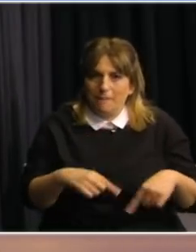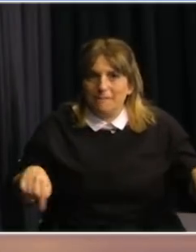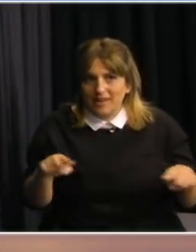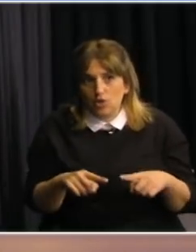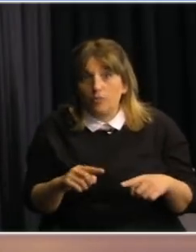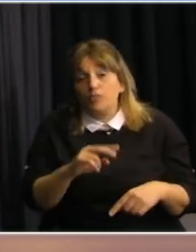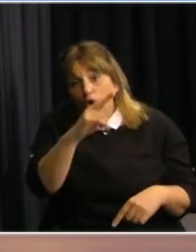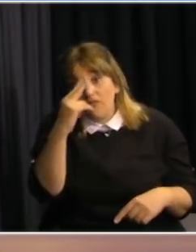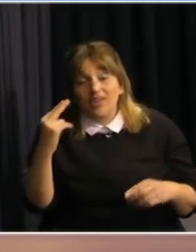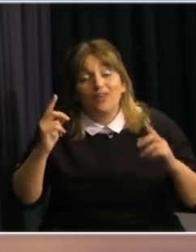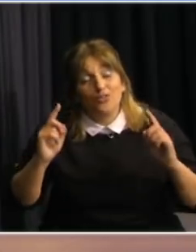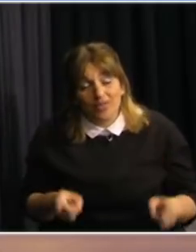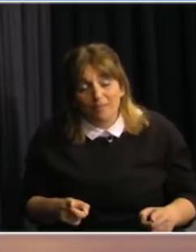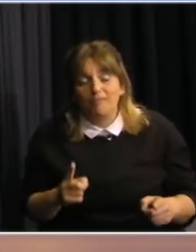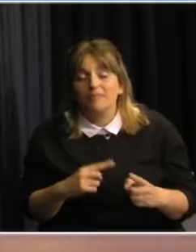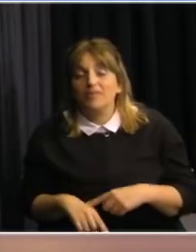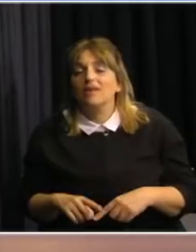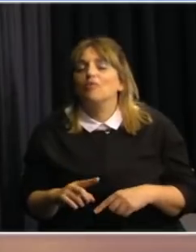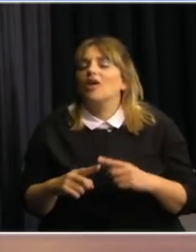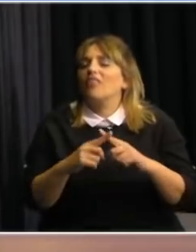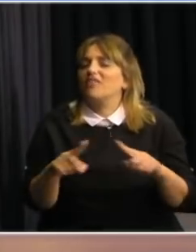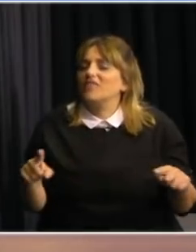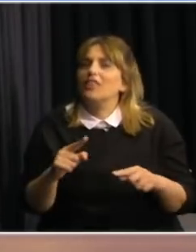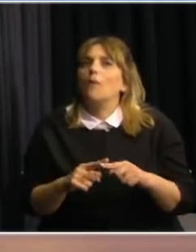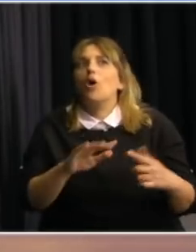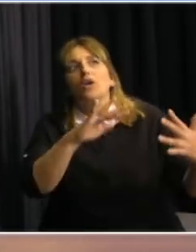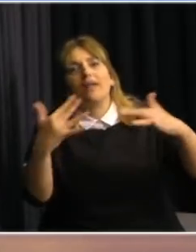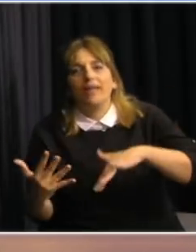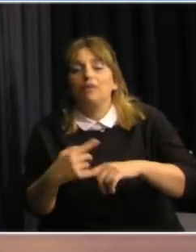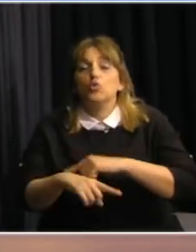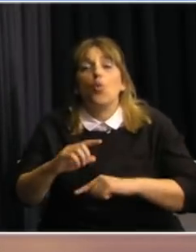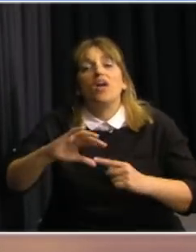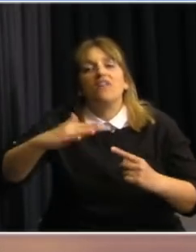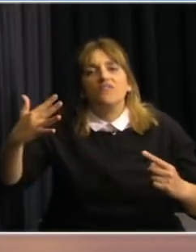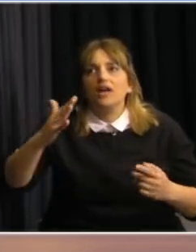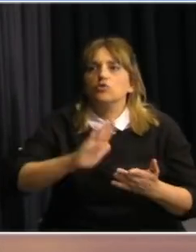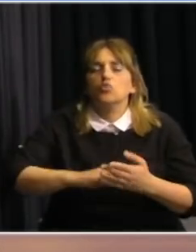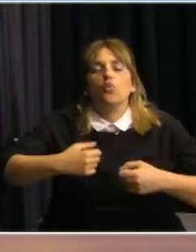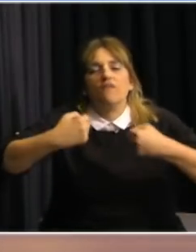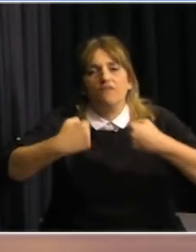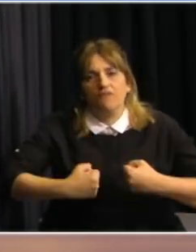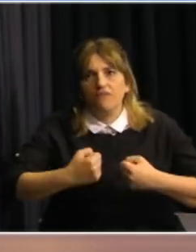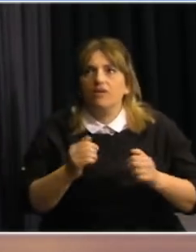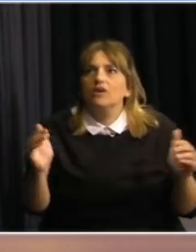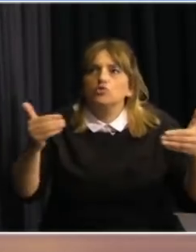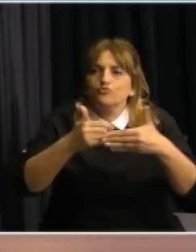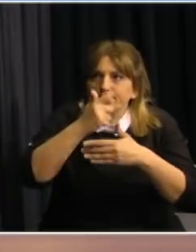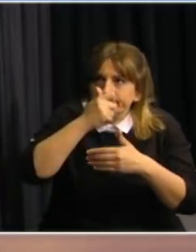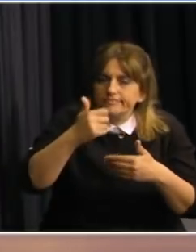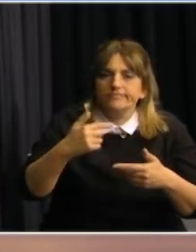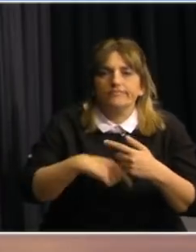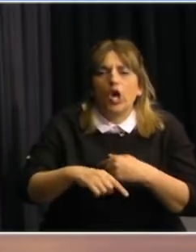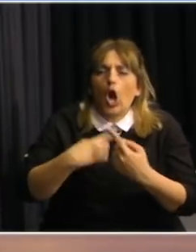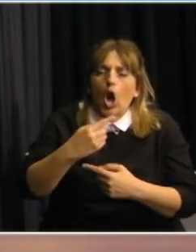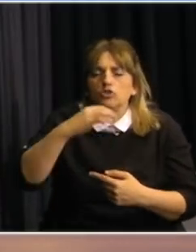el verano también es una situación desafiante pero por otras razones el invierno tenía que ver con el confinamiento en espacios cerrados la circulación de